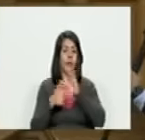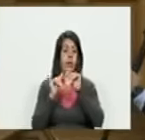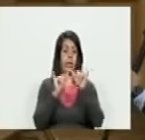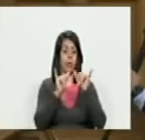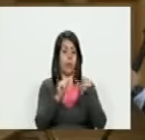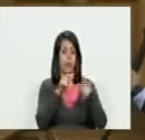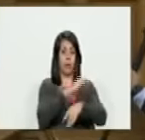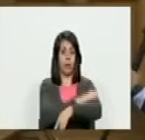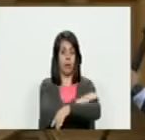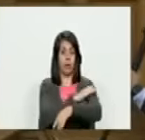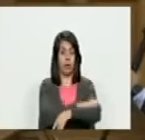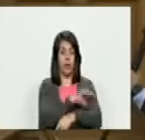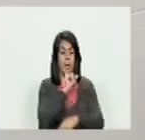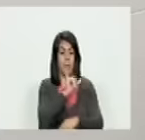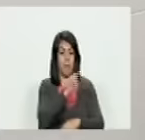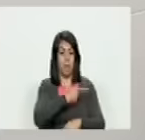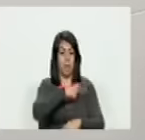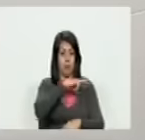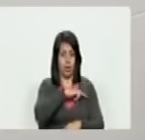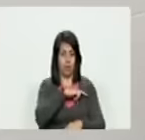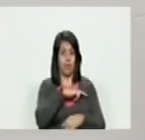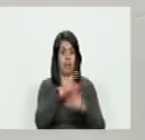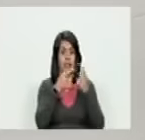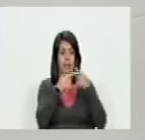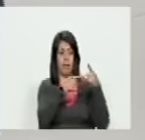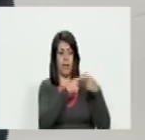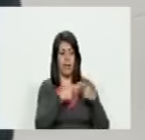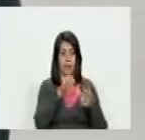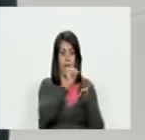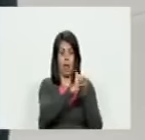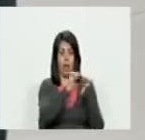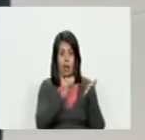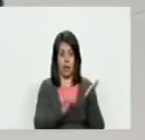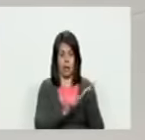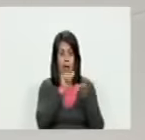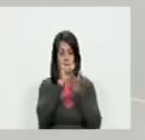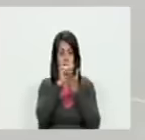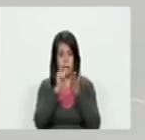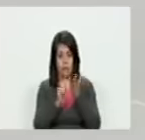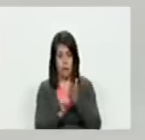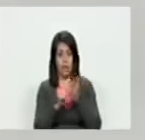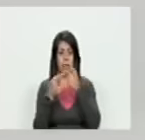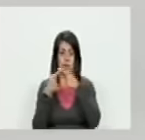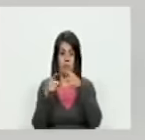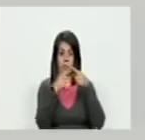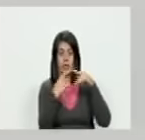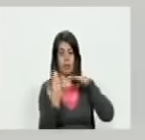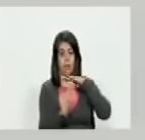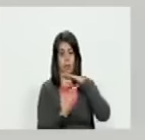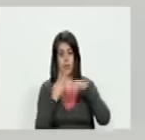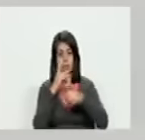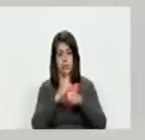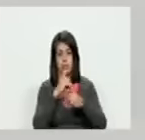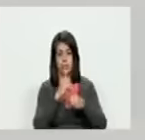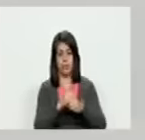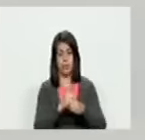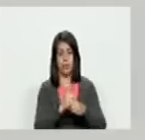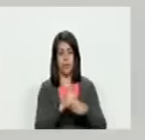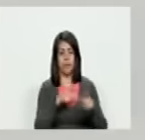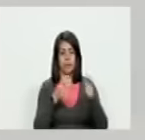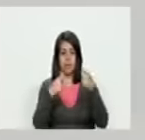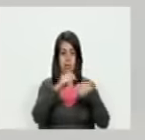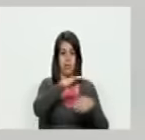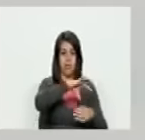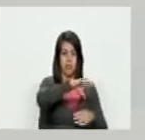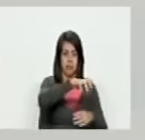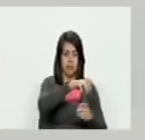mismos en su propia farsa tienen distintas actas en distintas bases de datos incluida la venta de nevera